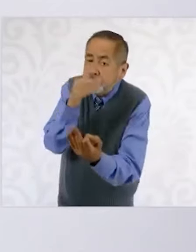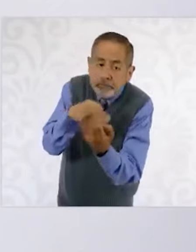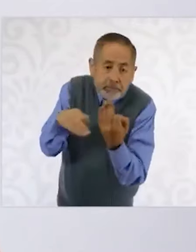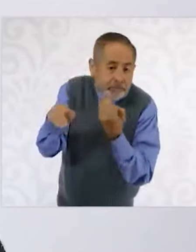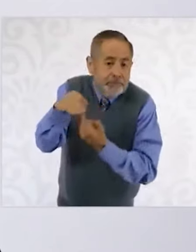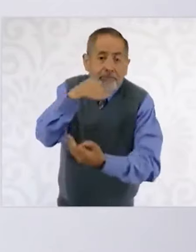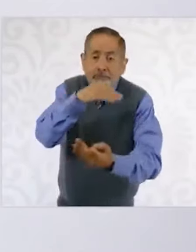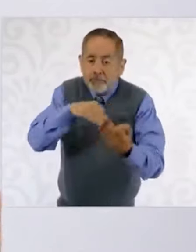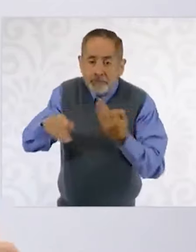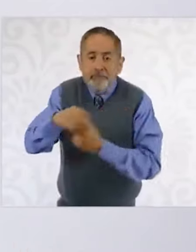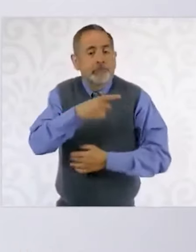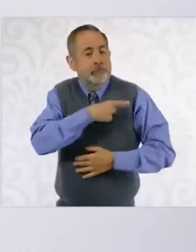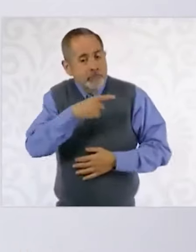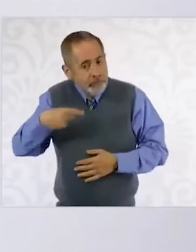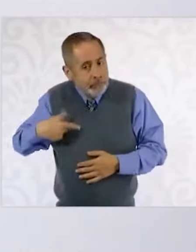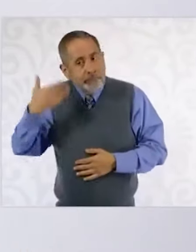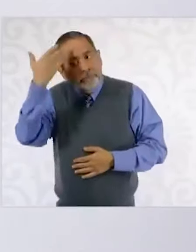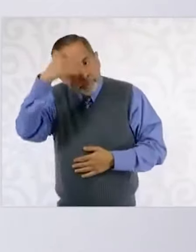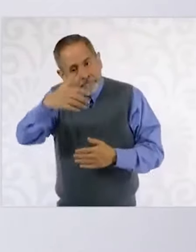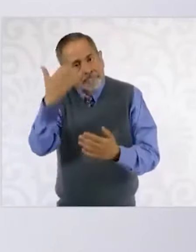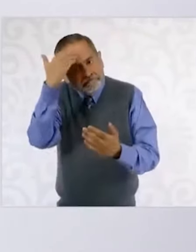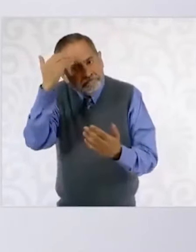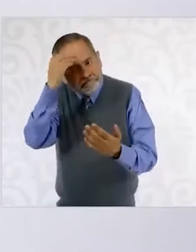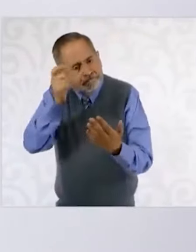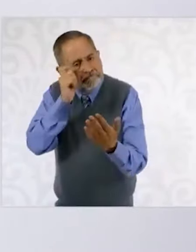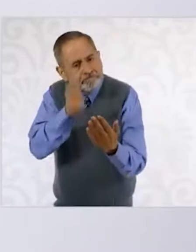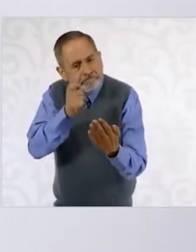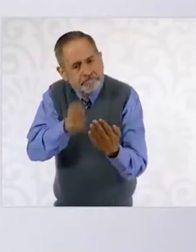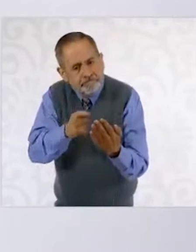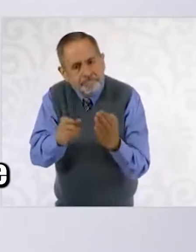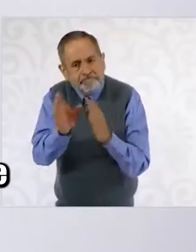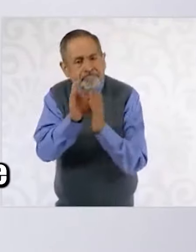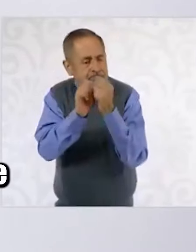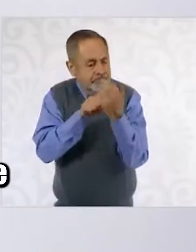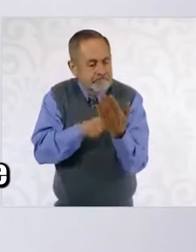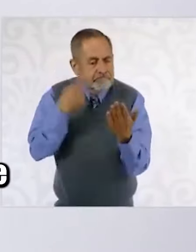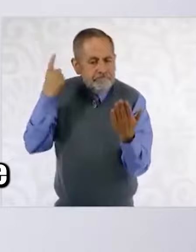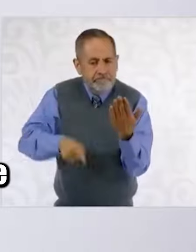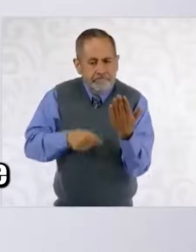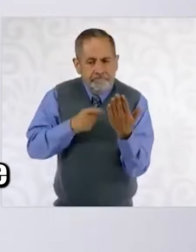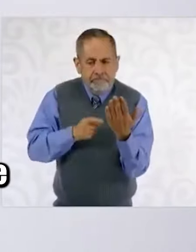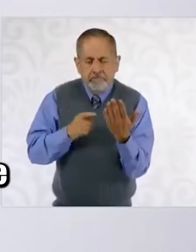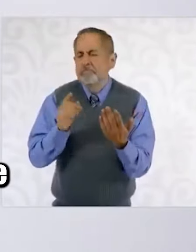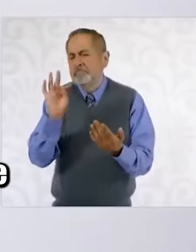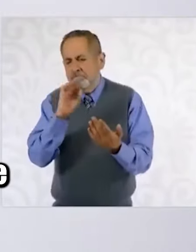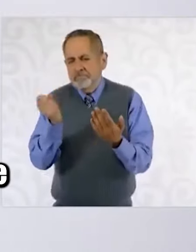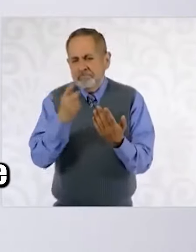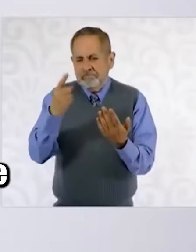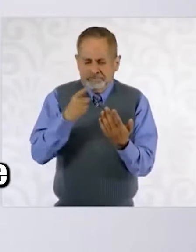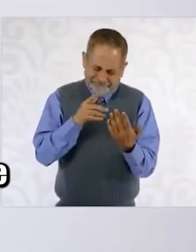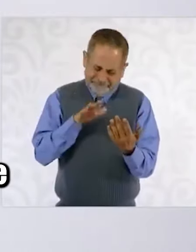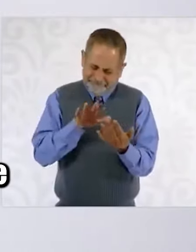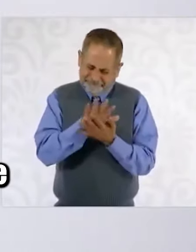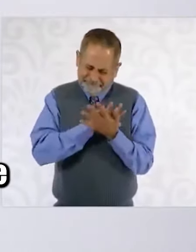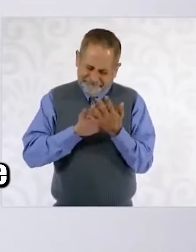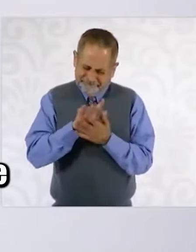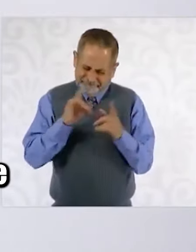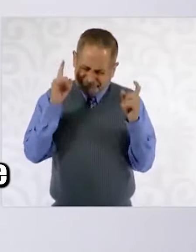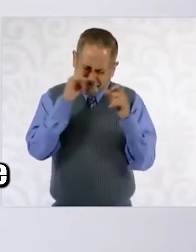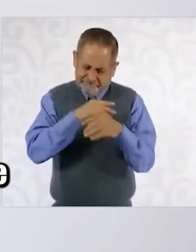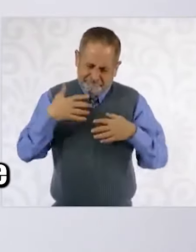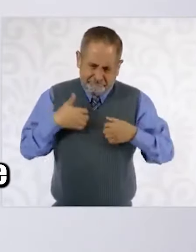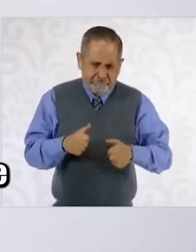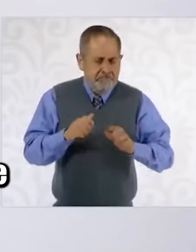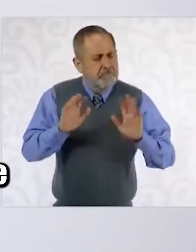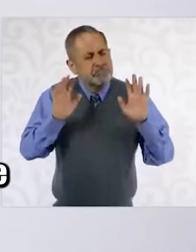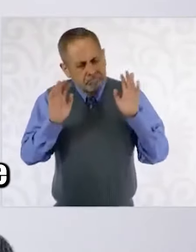Es lo que nos rige como mexicanas y mexicanos. Y no es… habrá artículos que a lo mejor son más complejos de